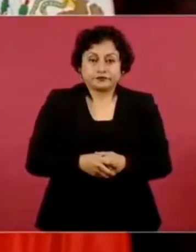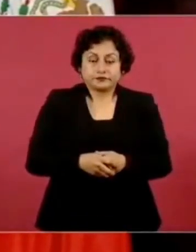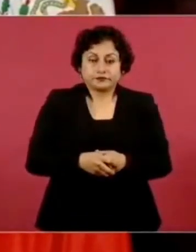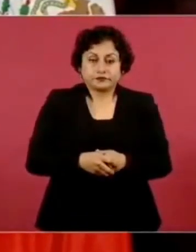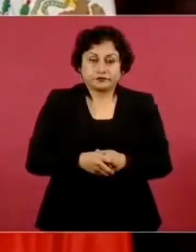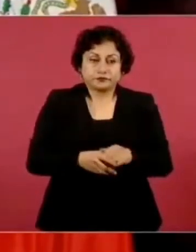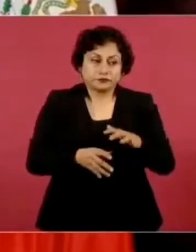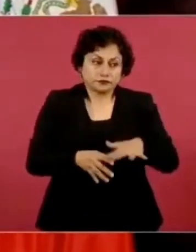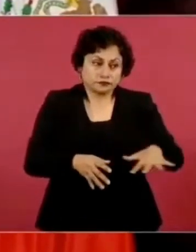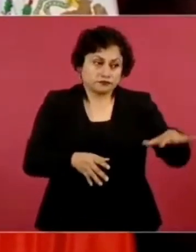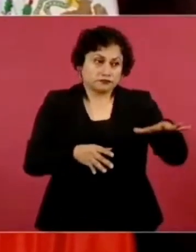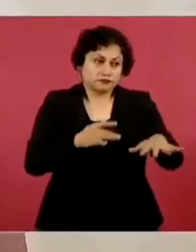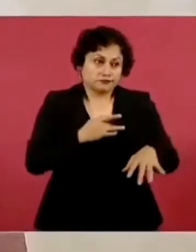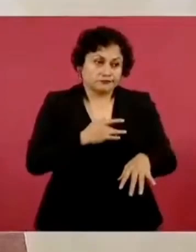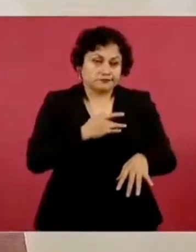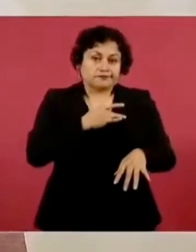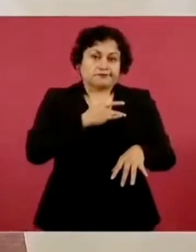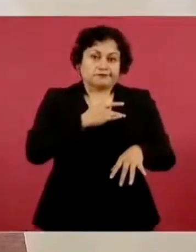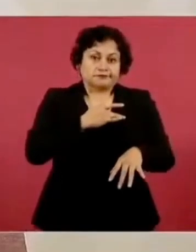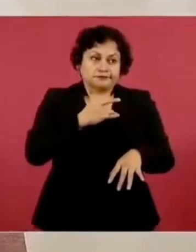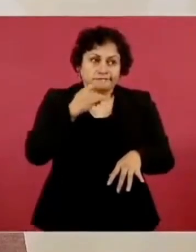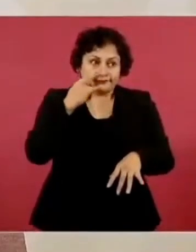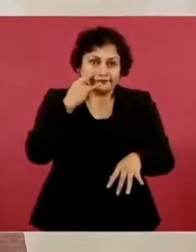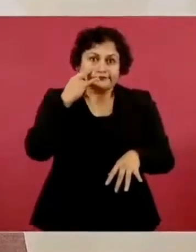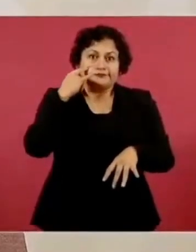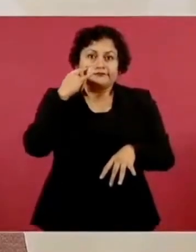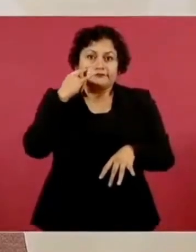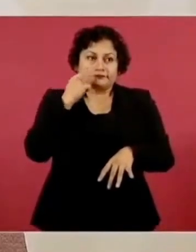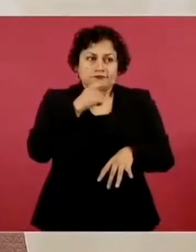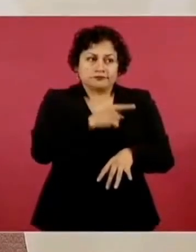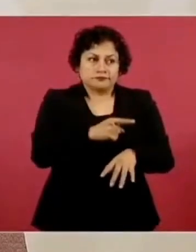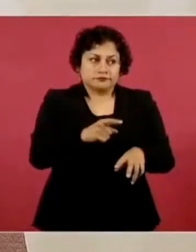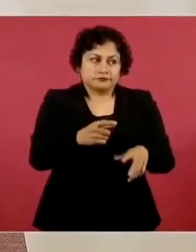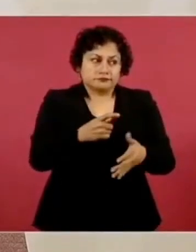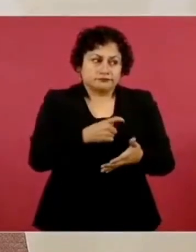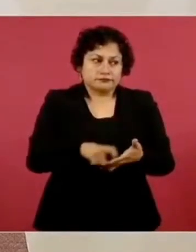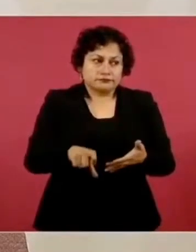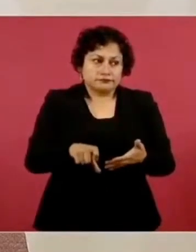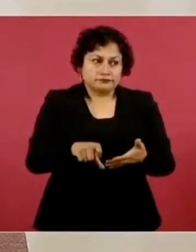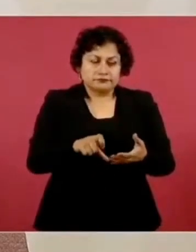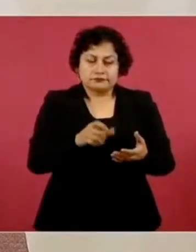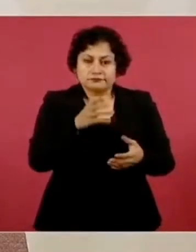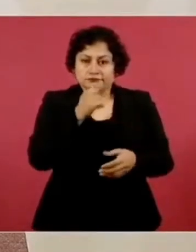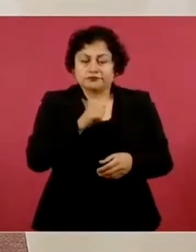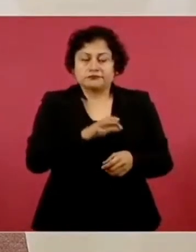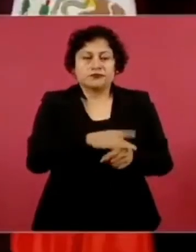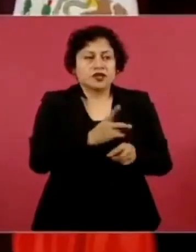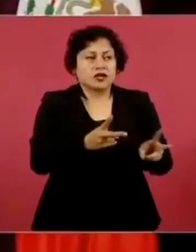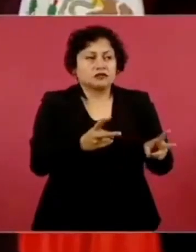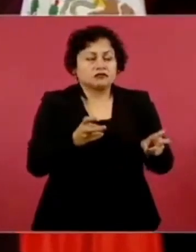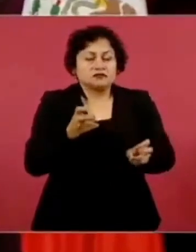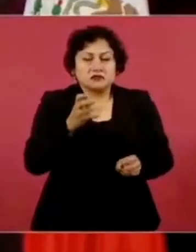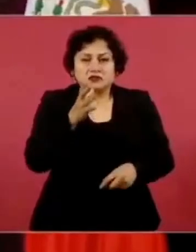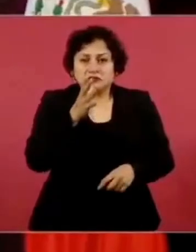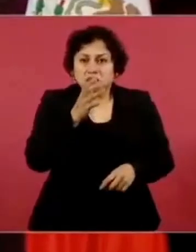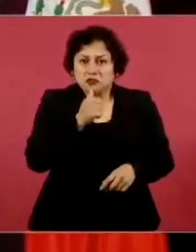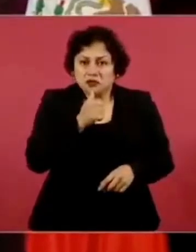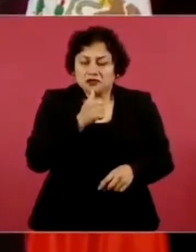afectados, porque ya no tienen el privilegio de robar, como a los conservadores